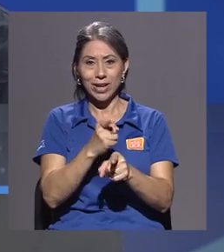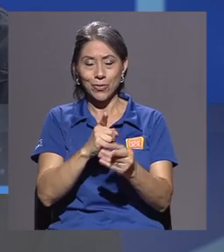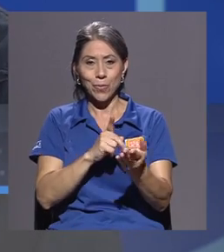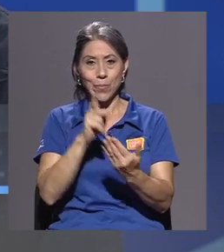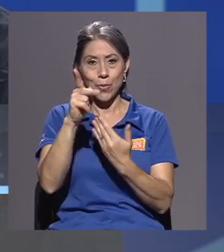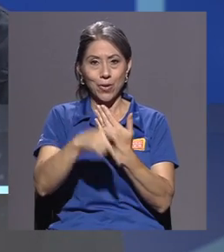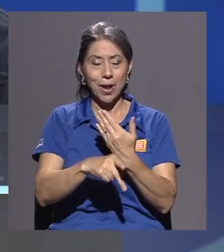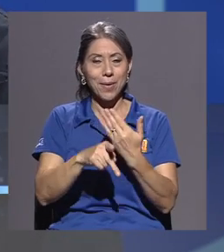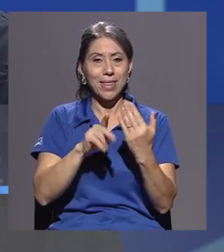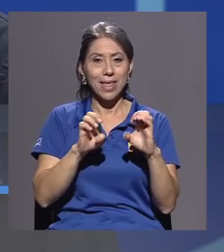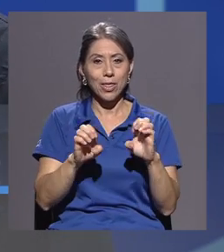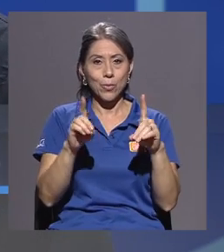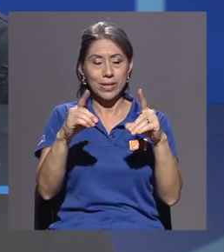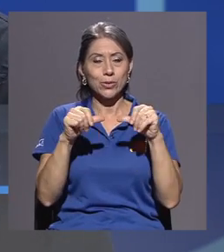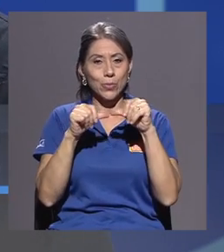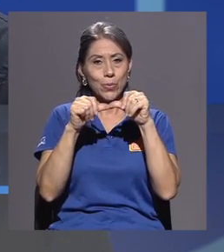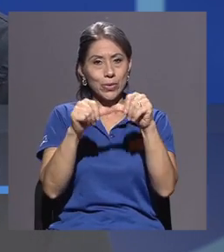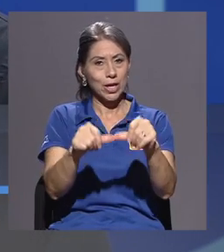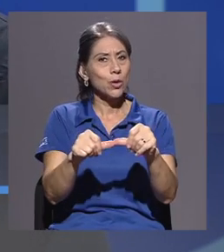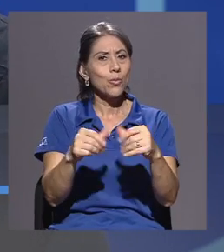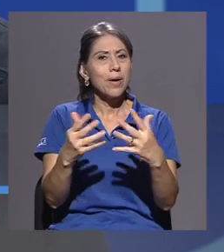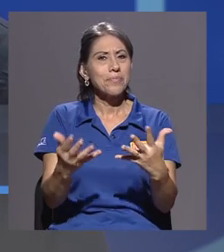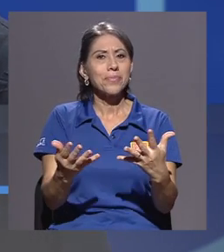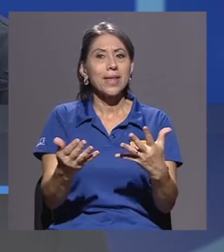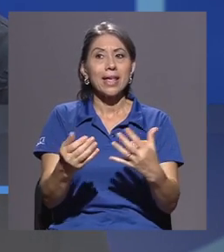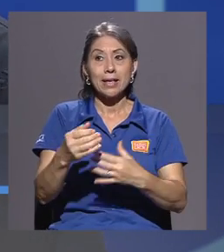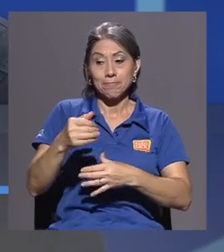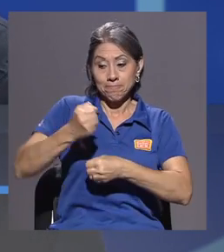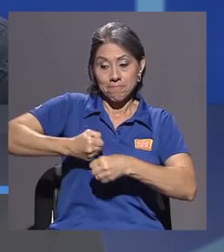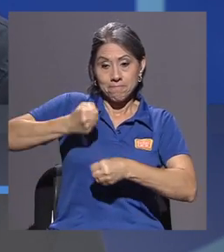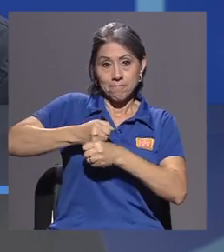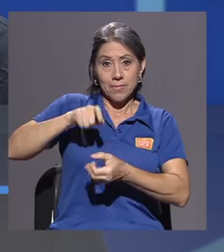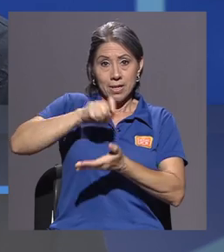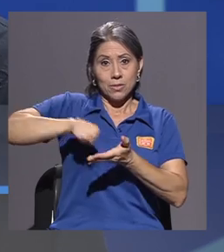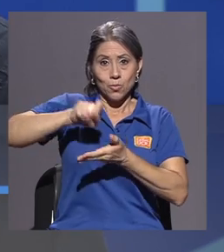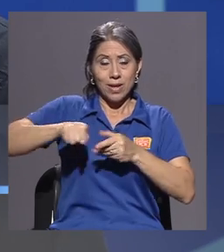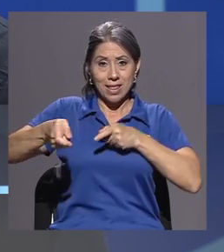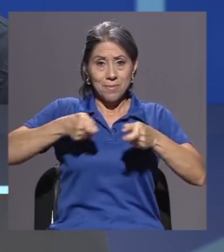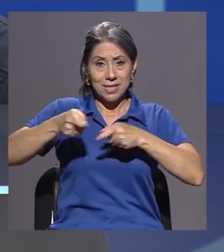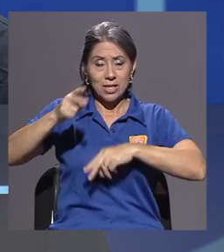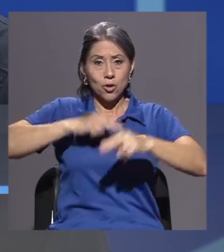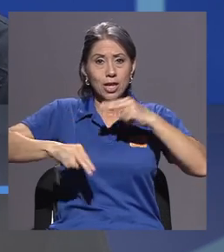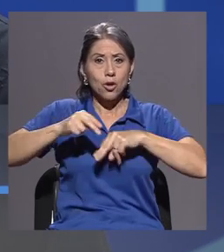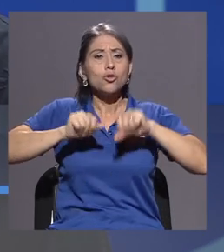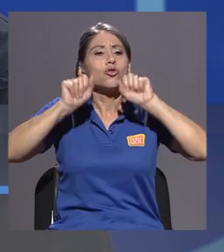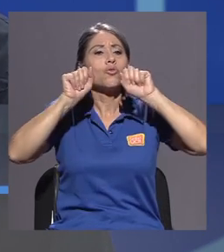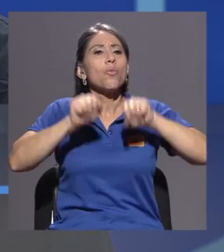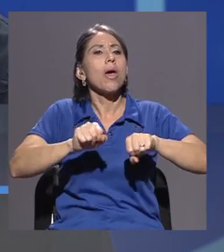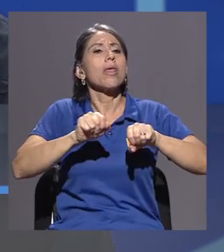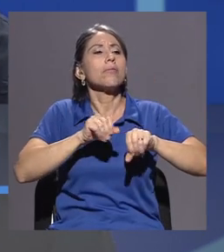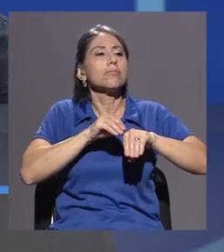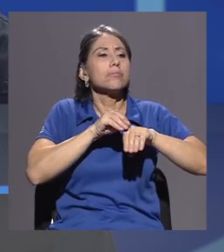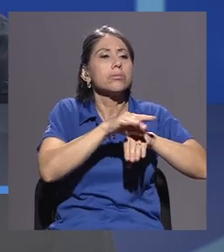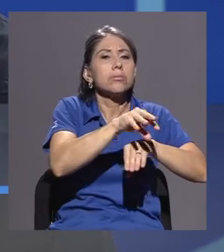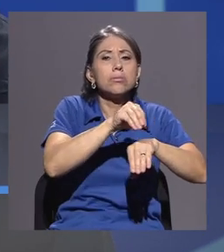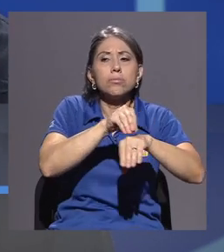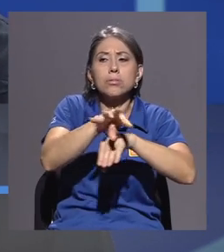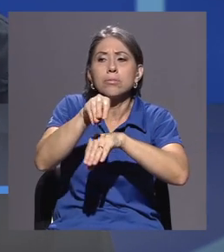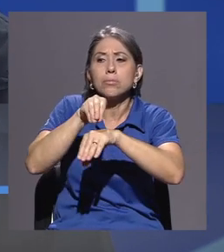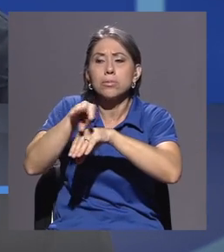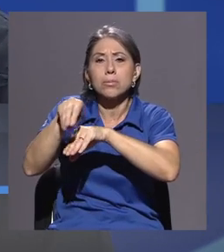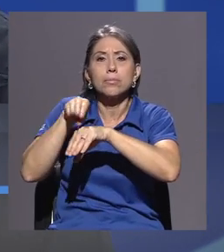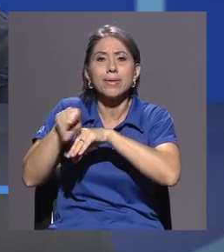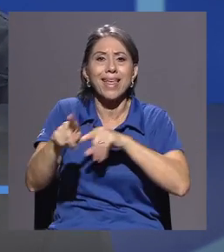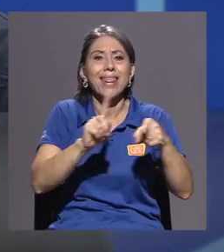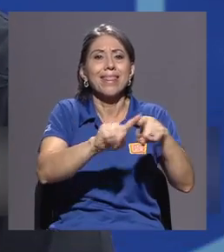Educación Continua, lo que hace es llevar el quehacer de la Escuela de Administración de Negocios a poblaciones diferentes a la universitaria.